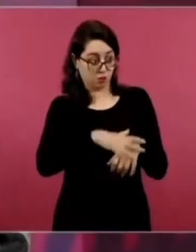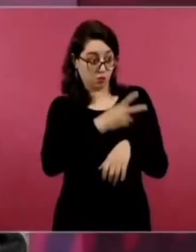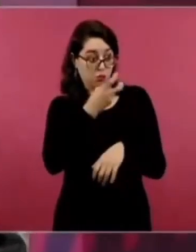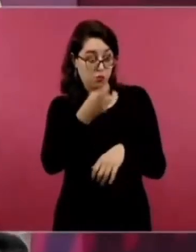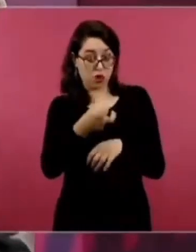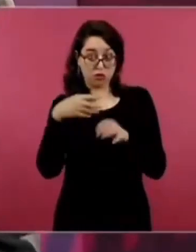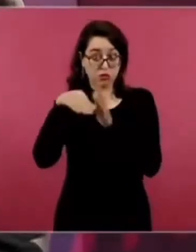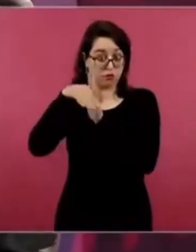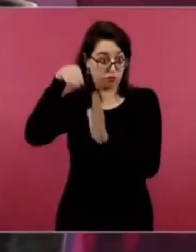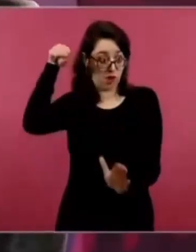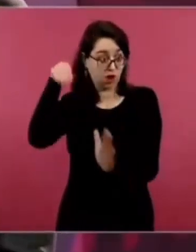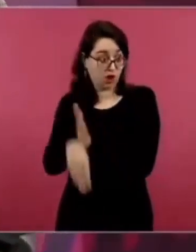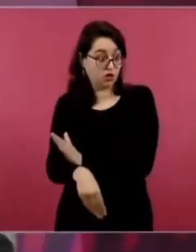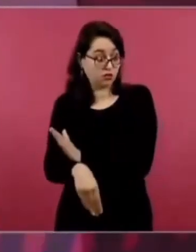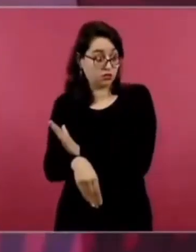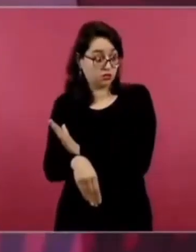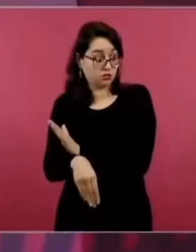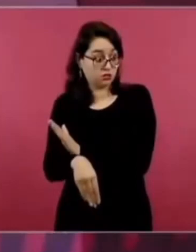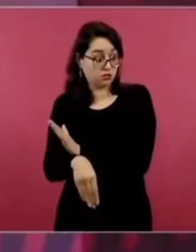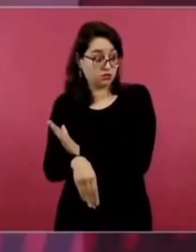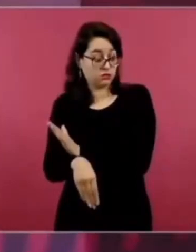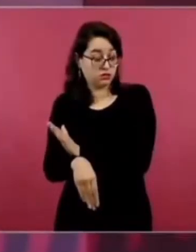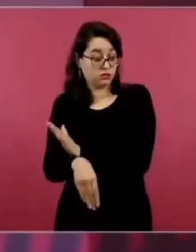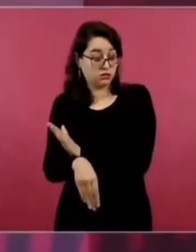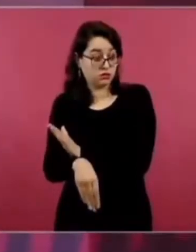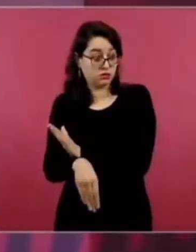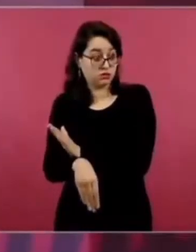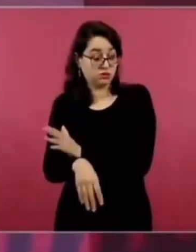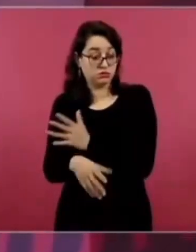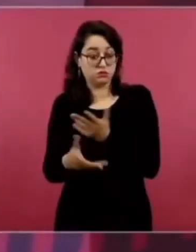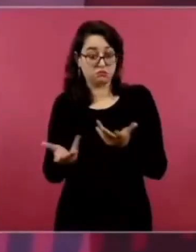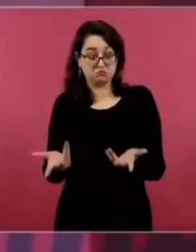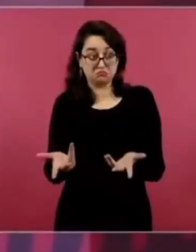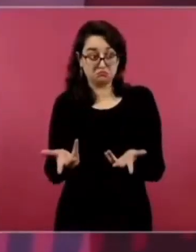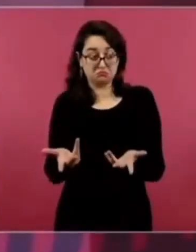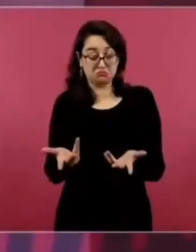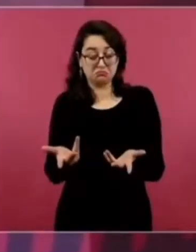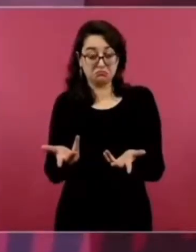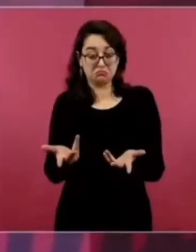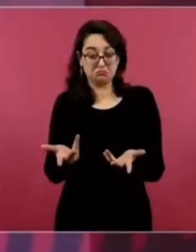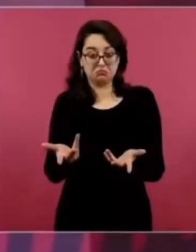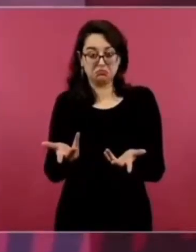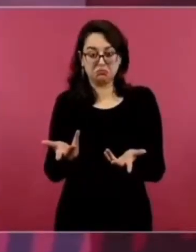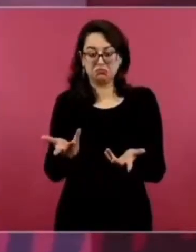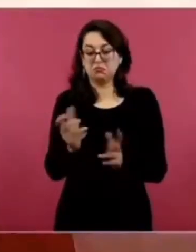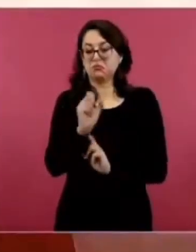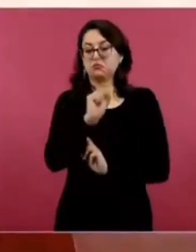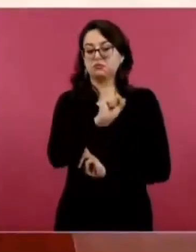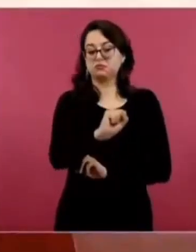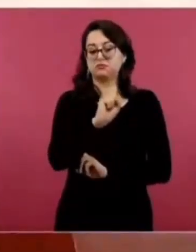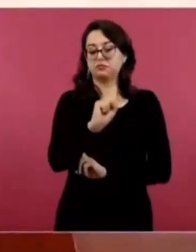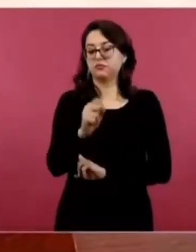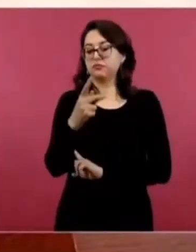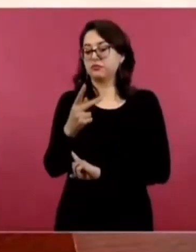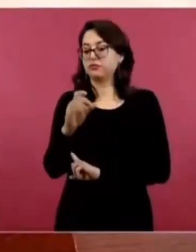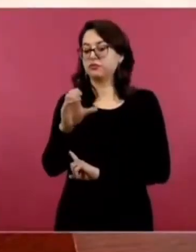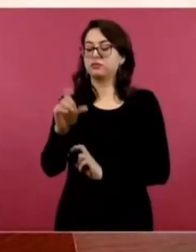Se está destruyendo el país porque ahora la secretaria de Seguridad